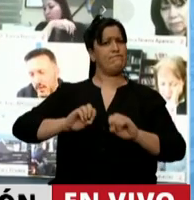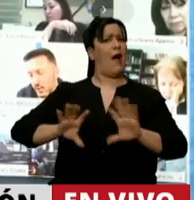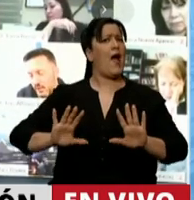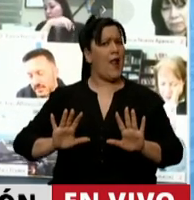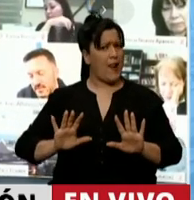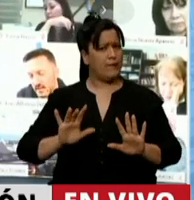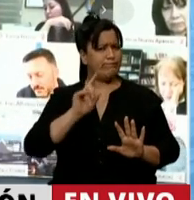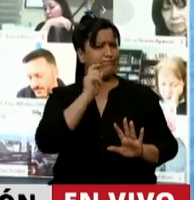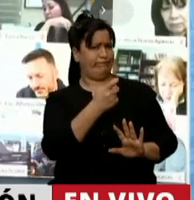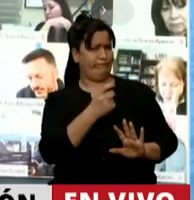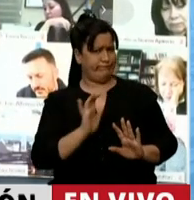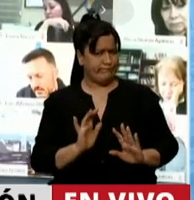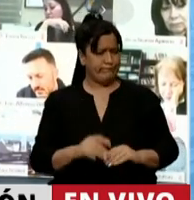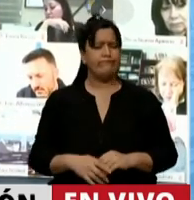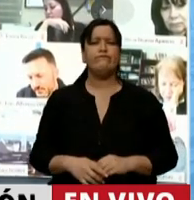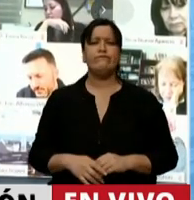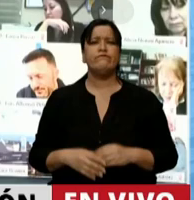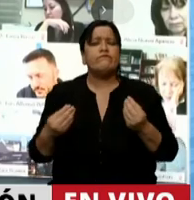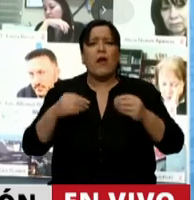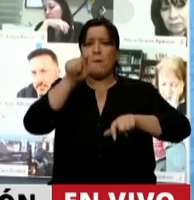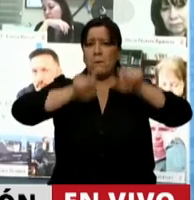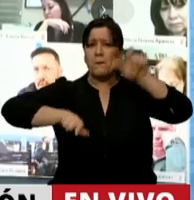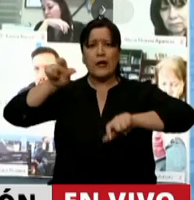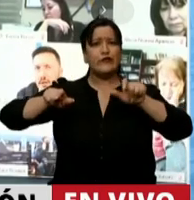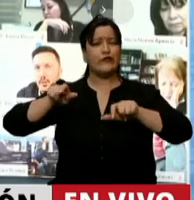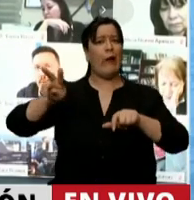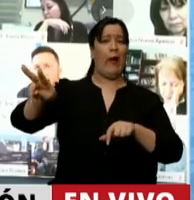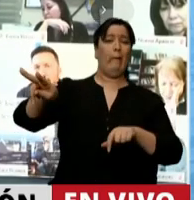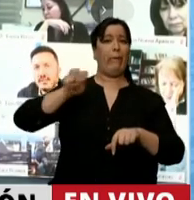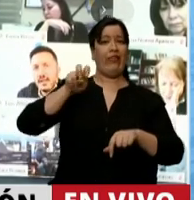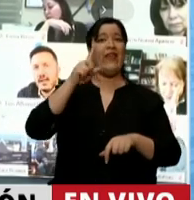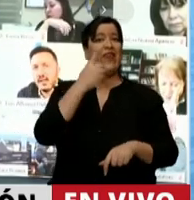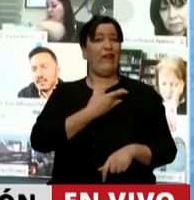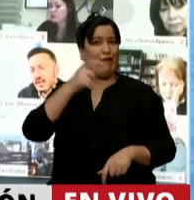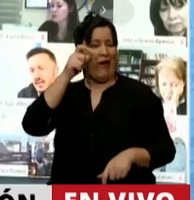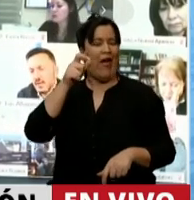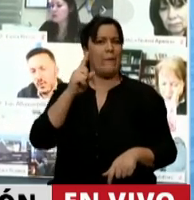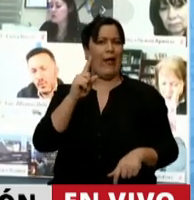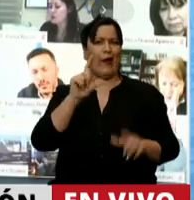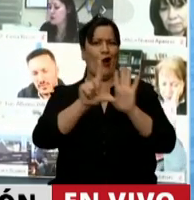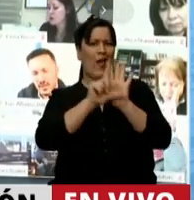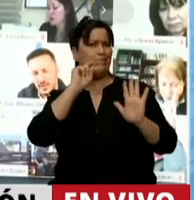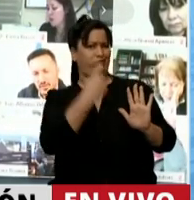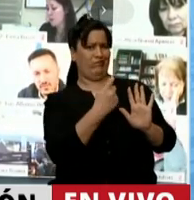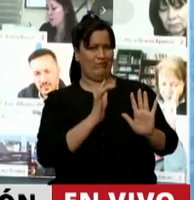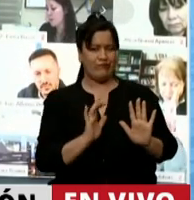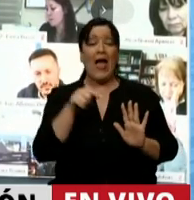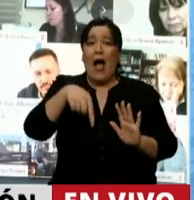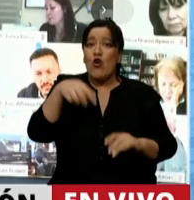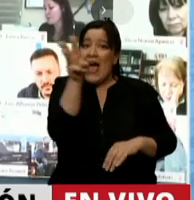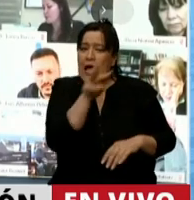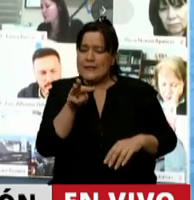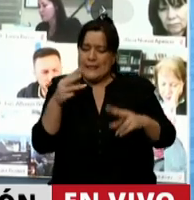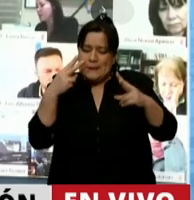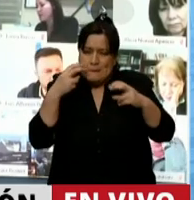de personas que habían accedido al ingreso familiar de emergencia. En este caso, la ANSES se está investigando.